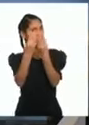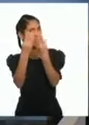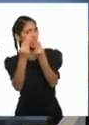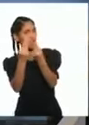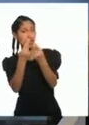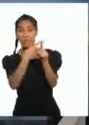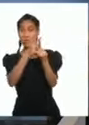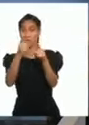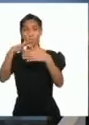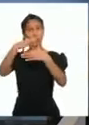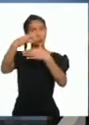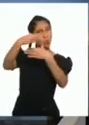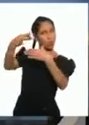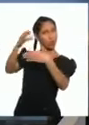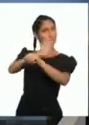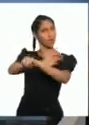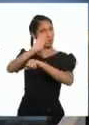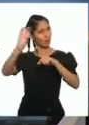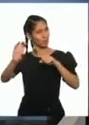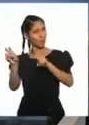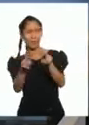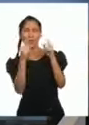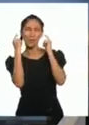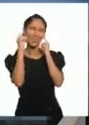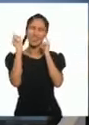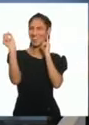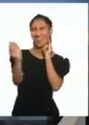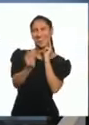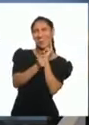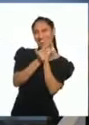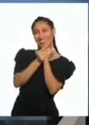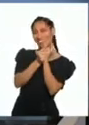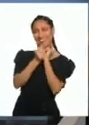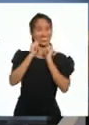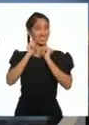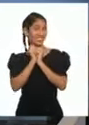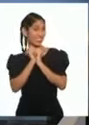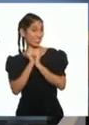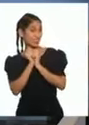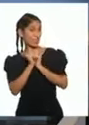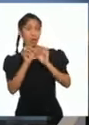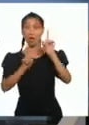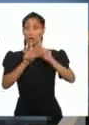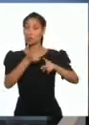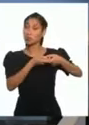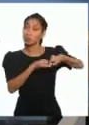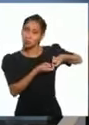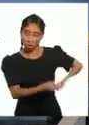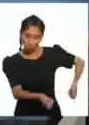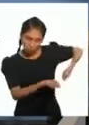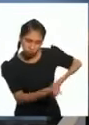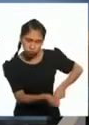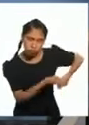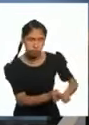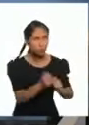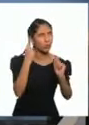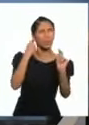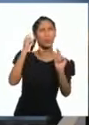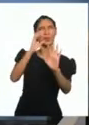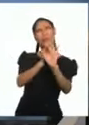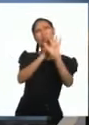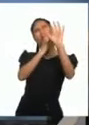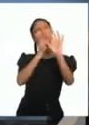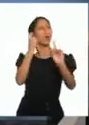cajamarca. En la cosecha, en la siembra, la